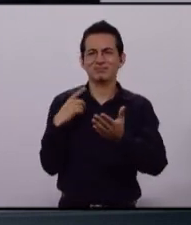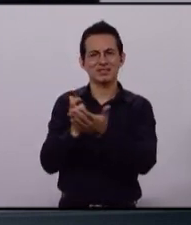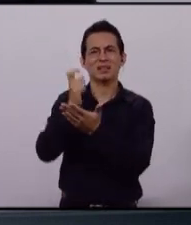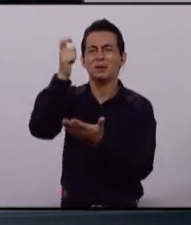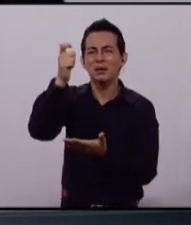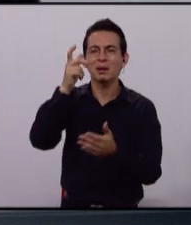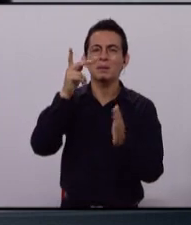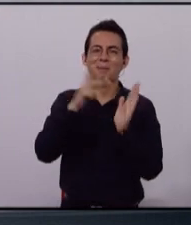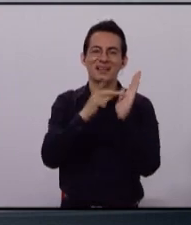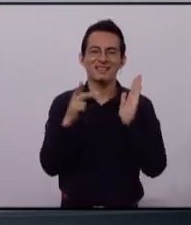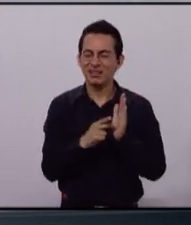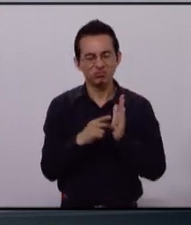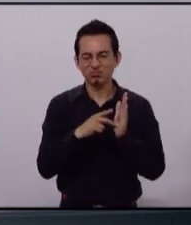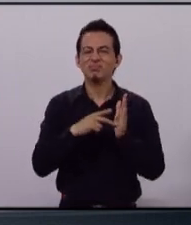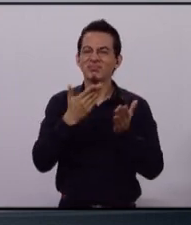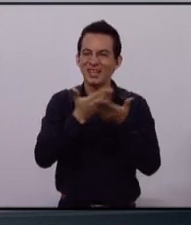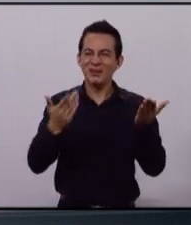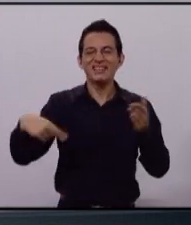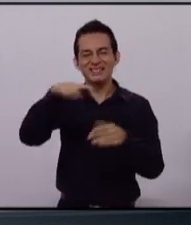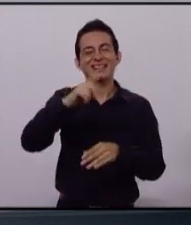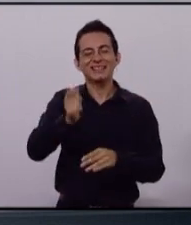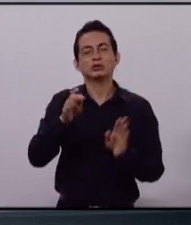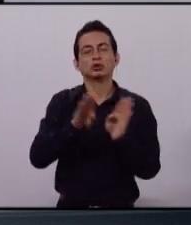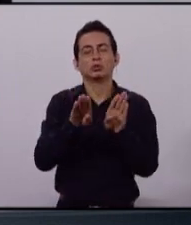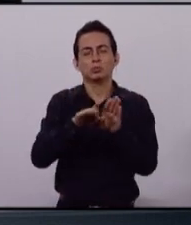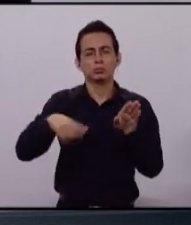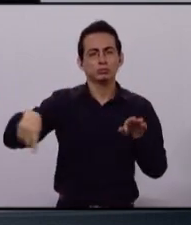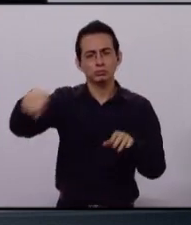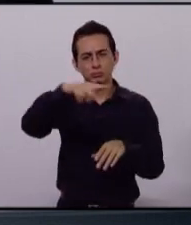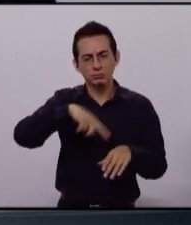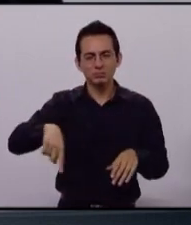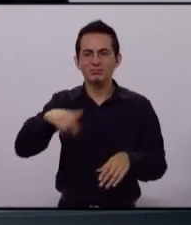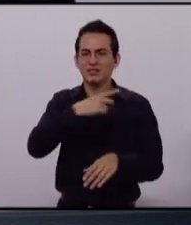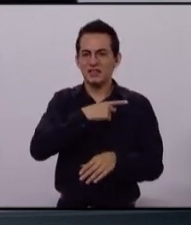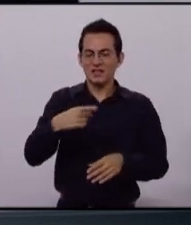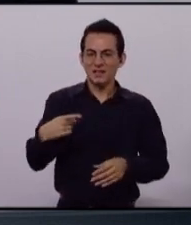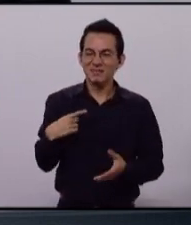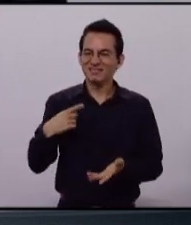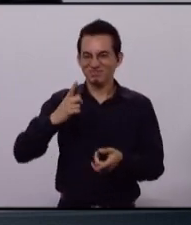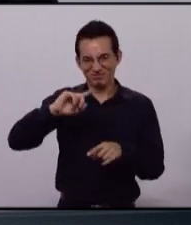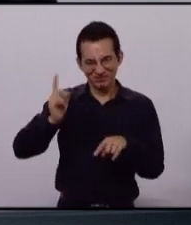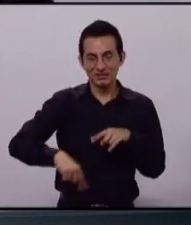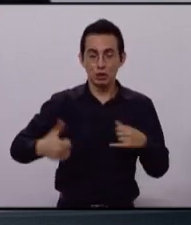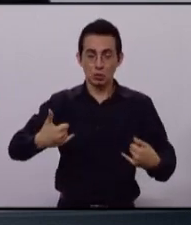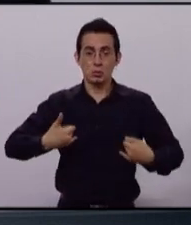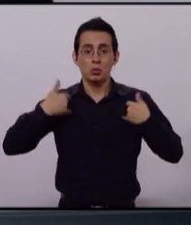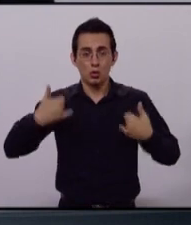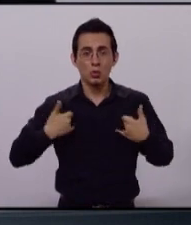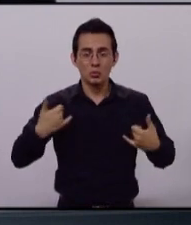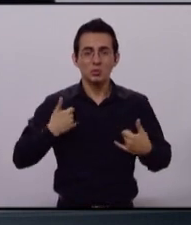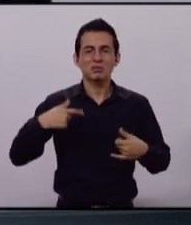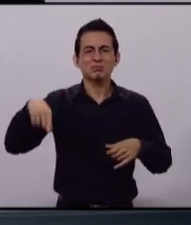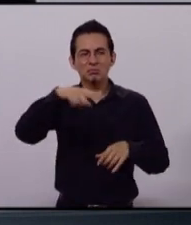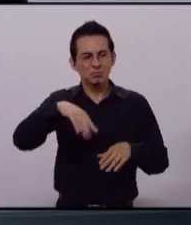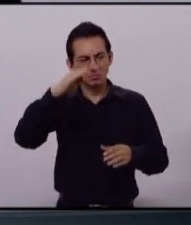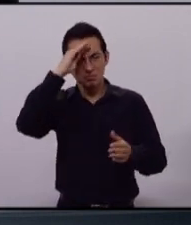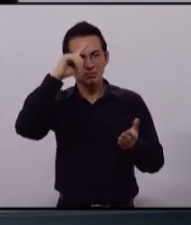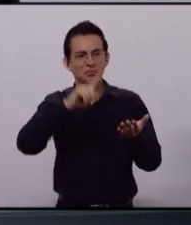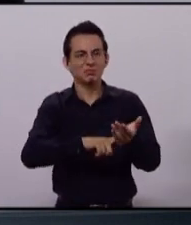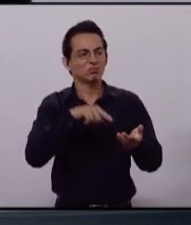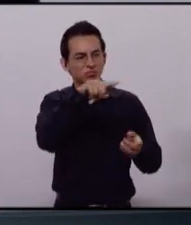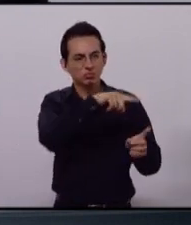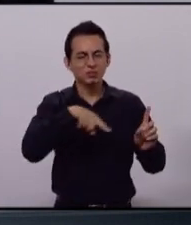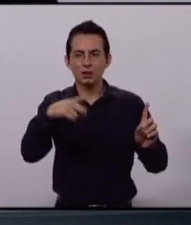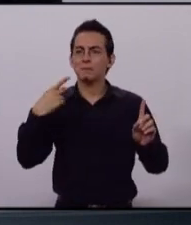predial cero o que limpiemos a nuestros, que impidamos que nuestros jóvenes sean criminalizados a través de un defensor